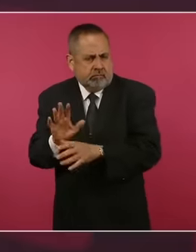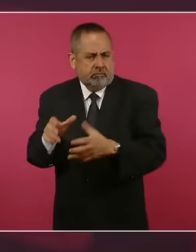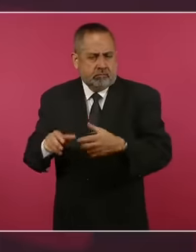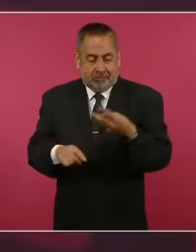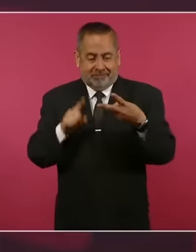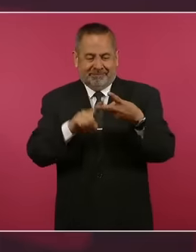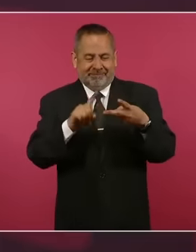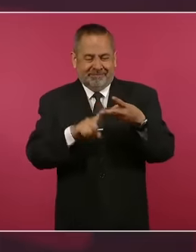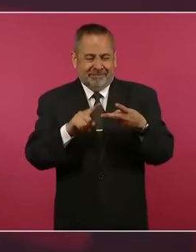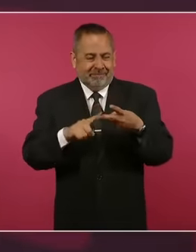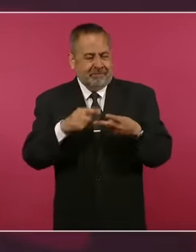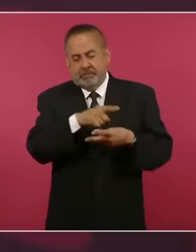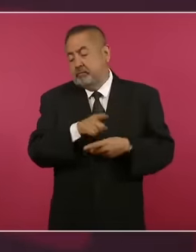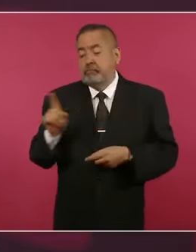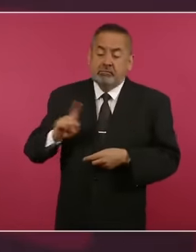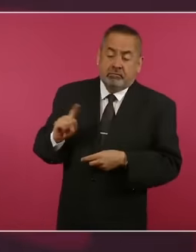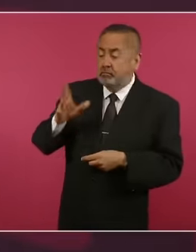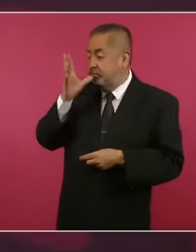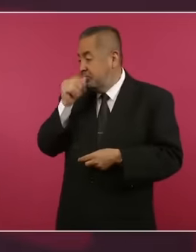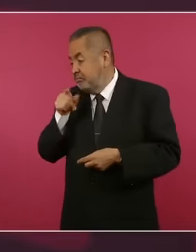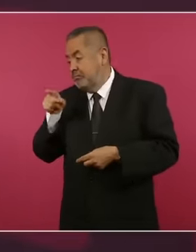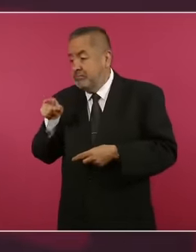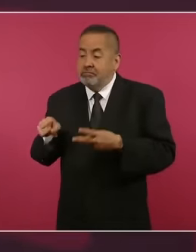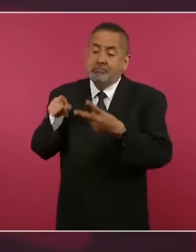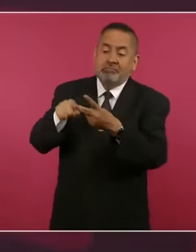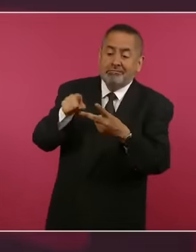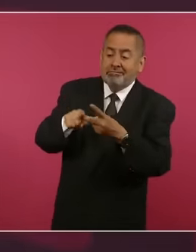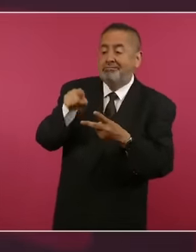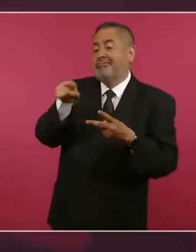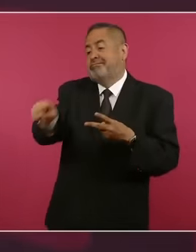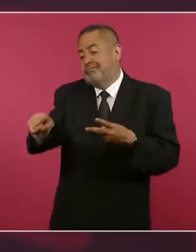resaltar de que no se puede dar asilo a una persona